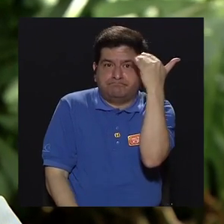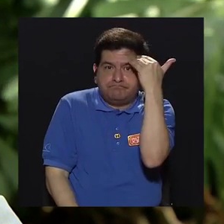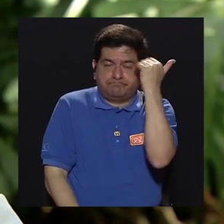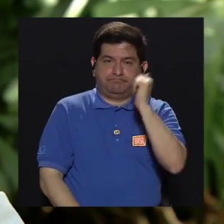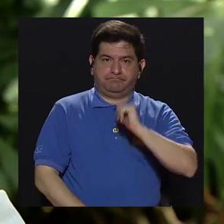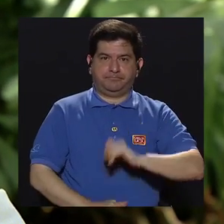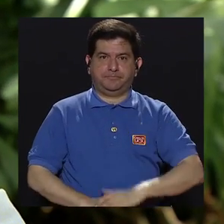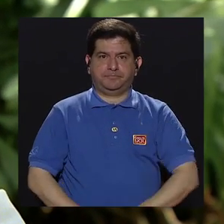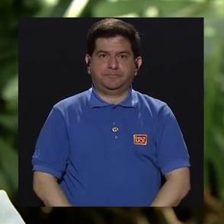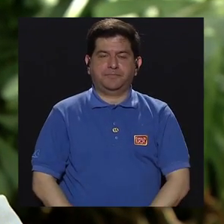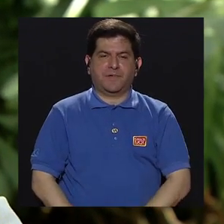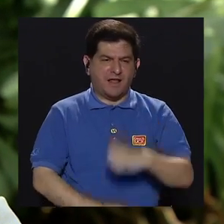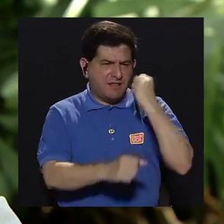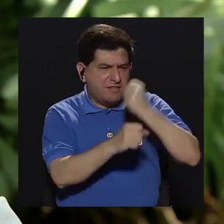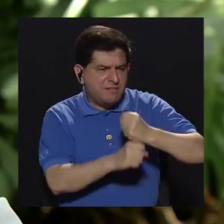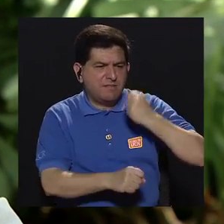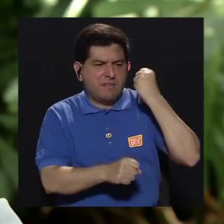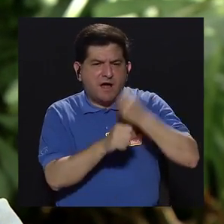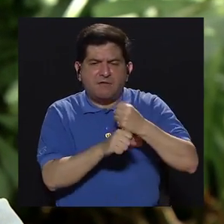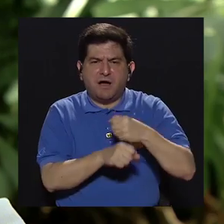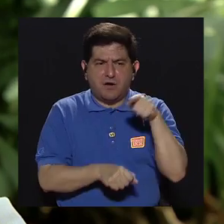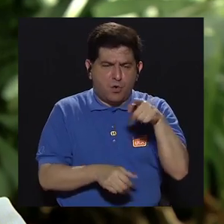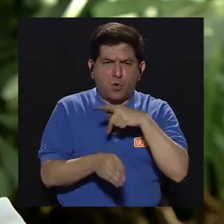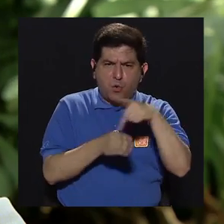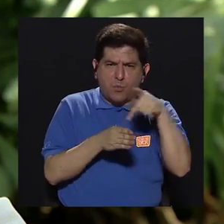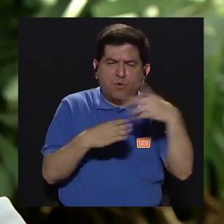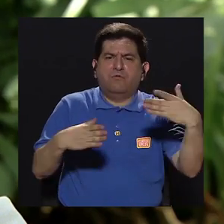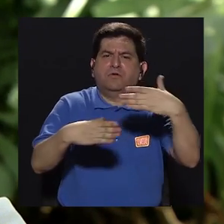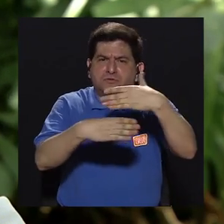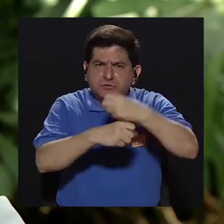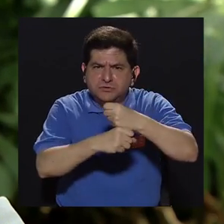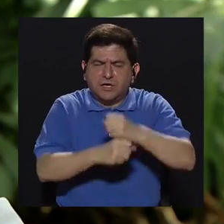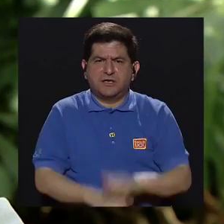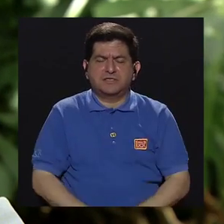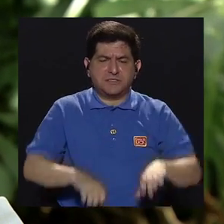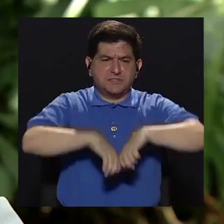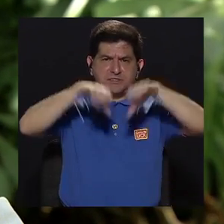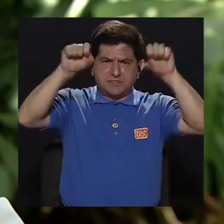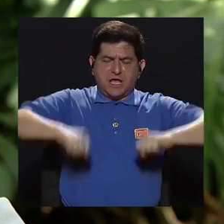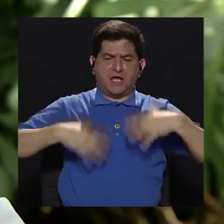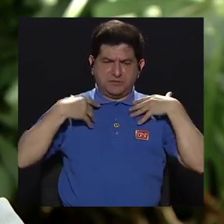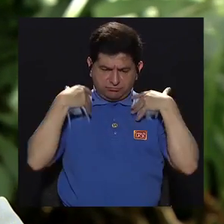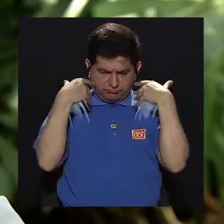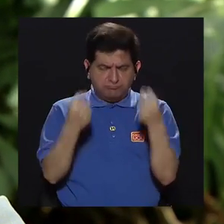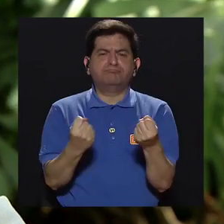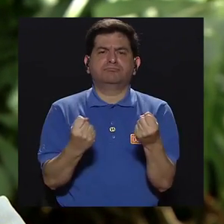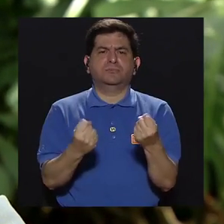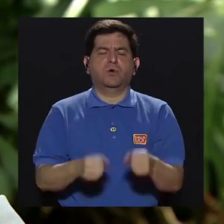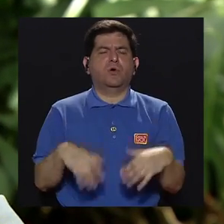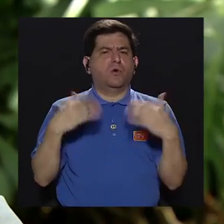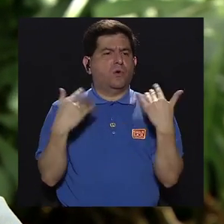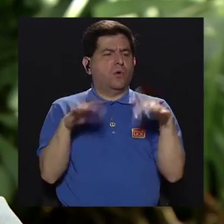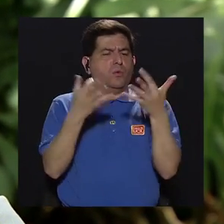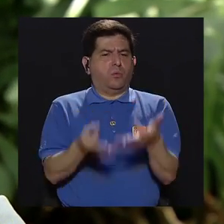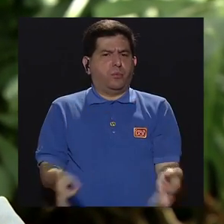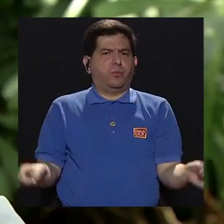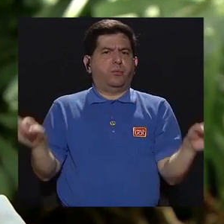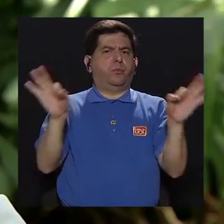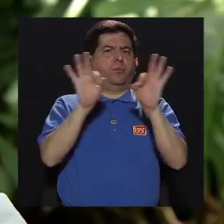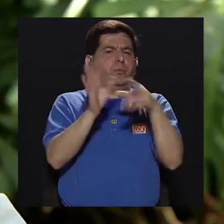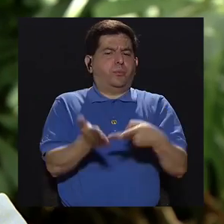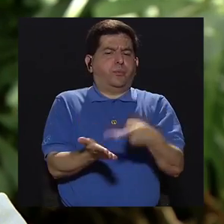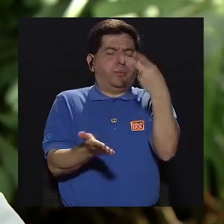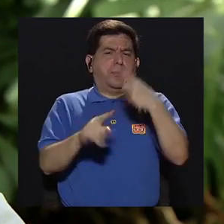la labor que estos profesionales realizan dentro del sistema de salud es sumamente